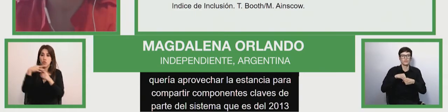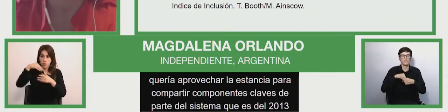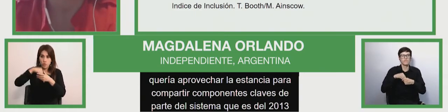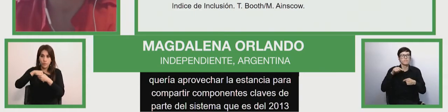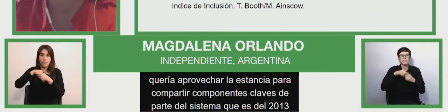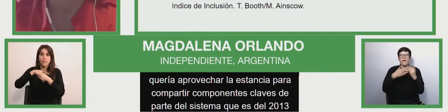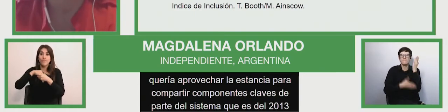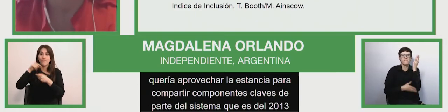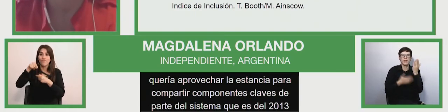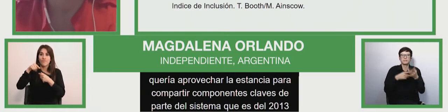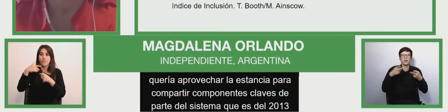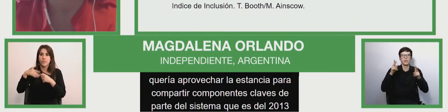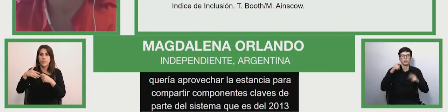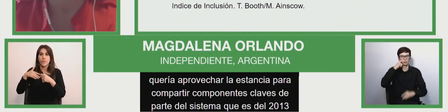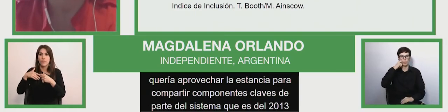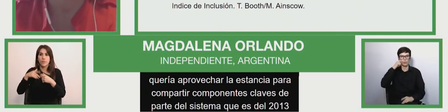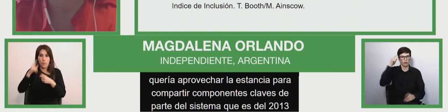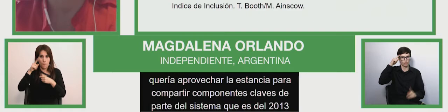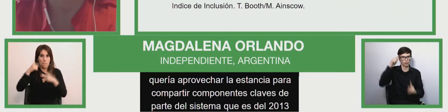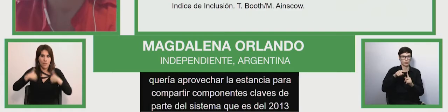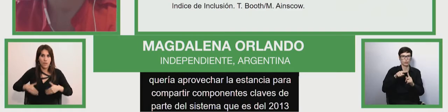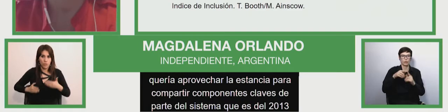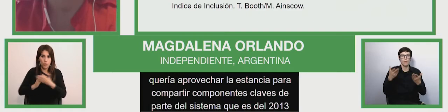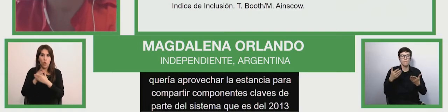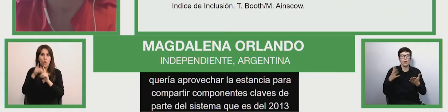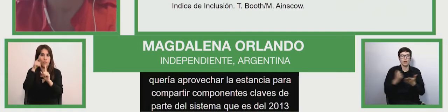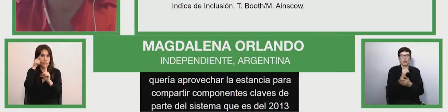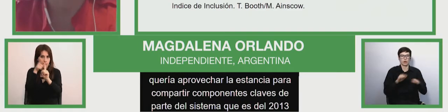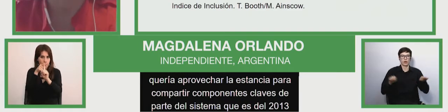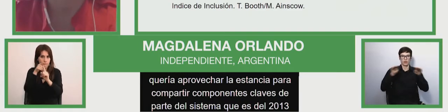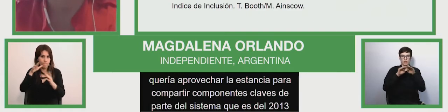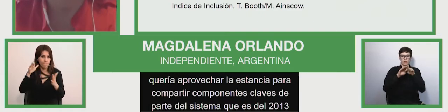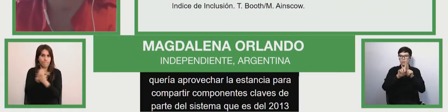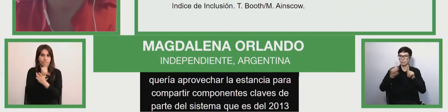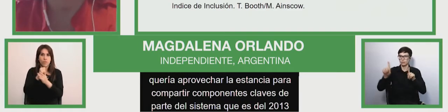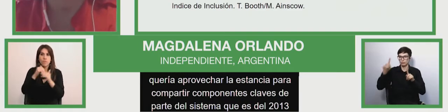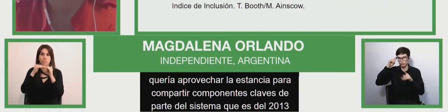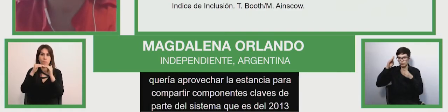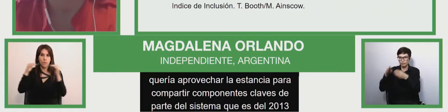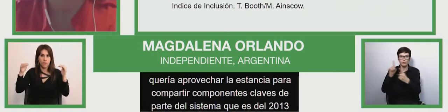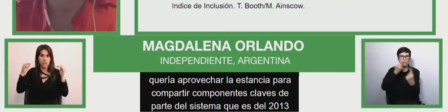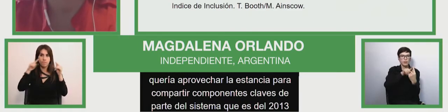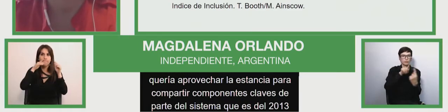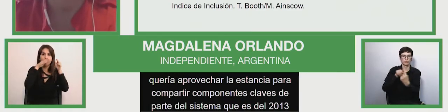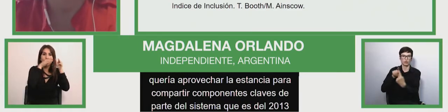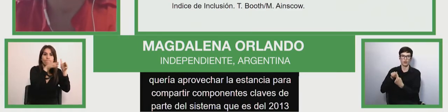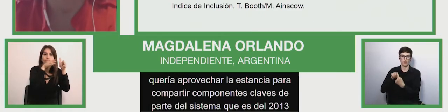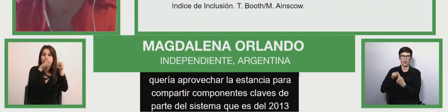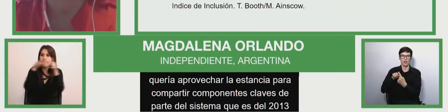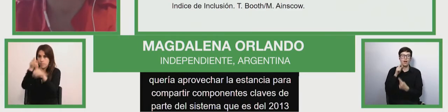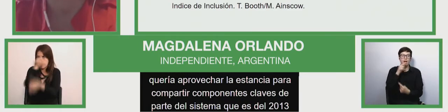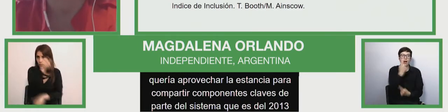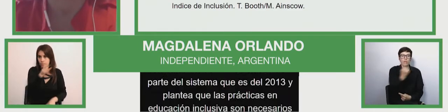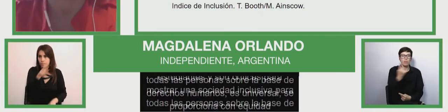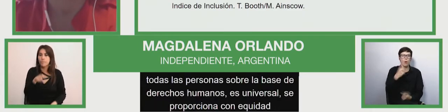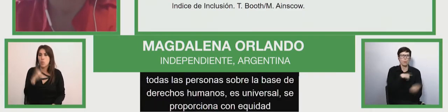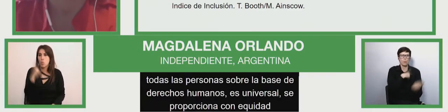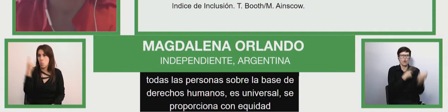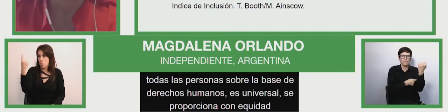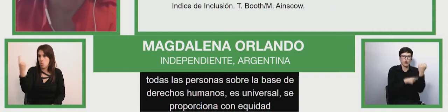universal, en tanto el plan de estudio se proporciona con equidad y personalizado, es decir, se basa en fortalezas e intereses.